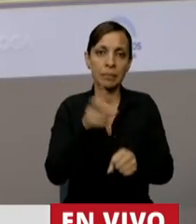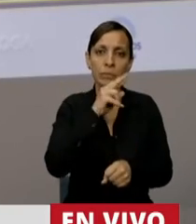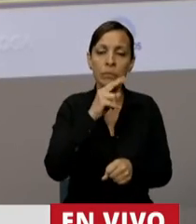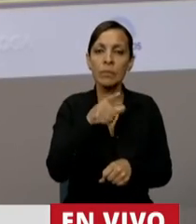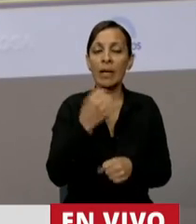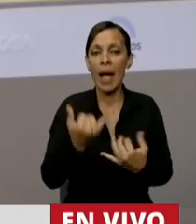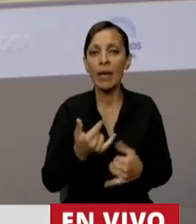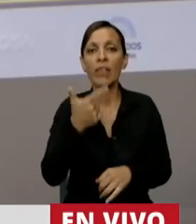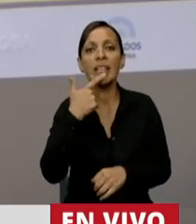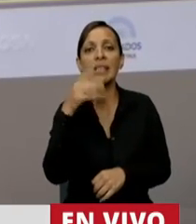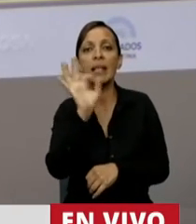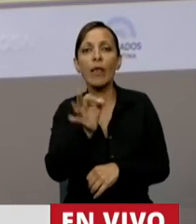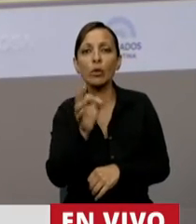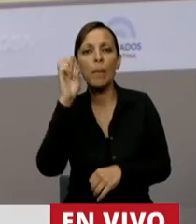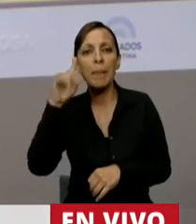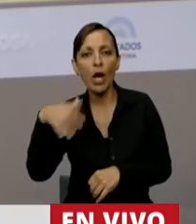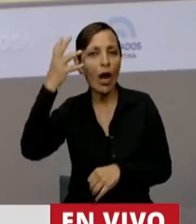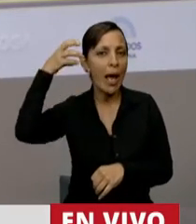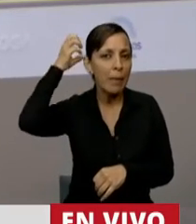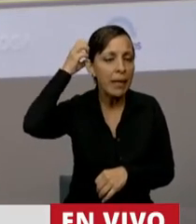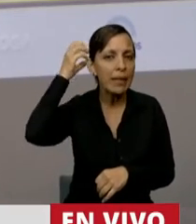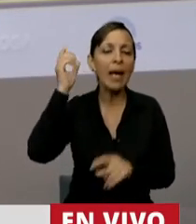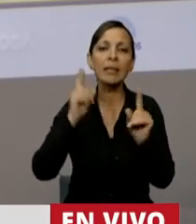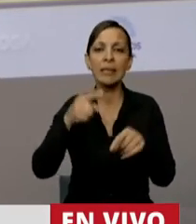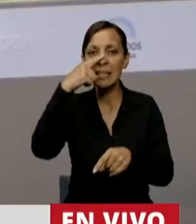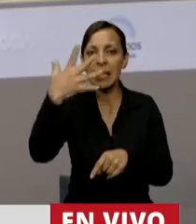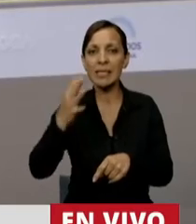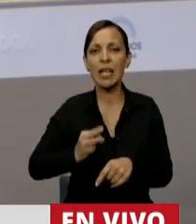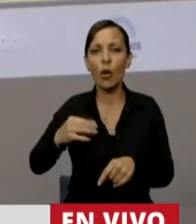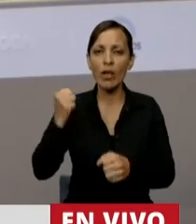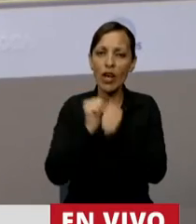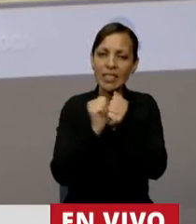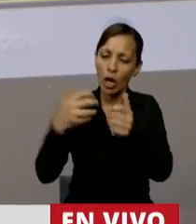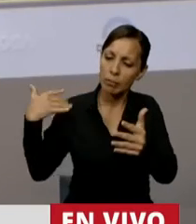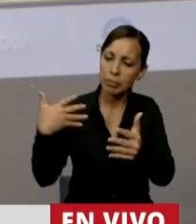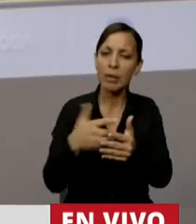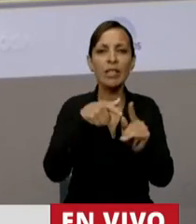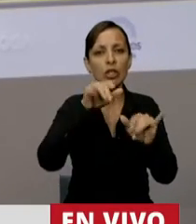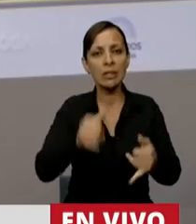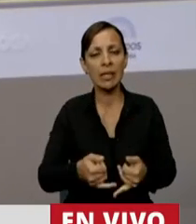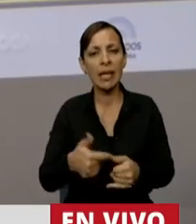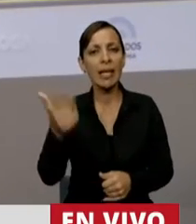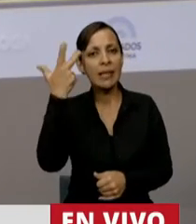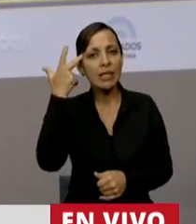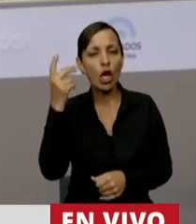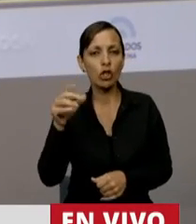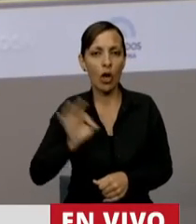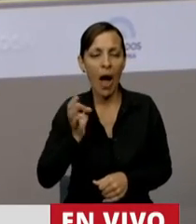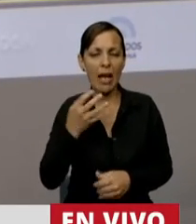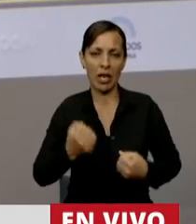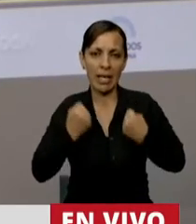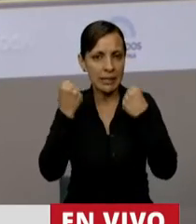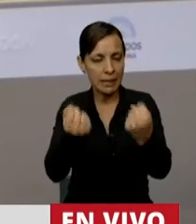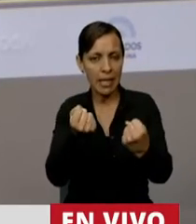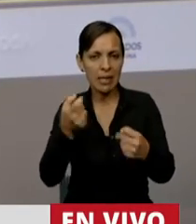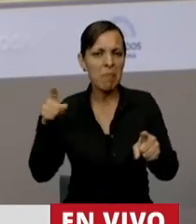tener un 17 de octubre con Perón y con Evita y 75 años de historia. 18 años de resistencia con persecución,